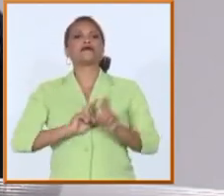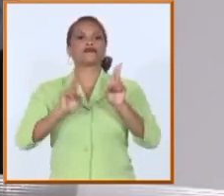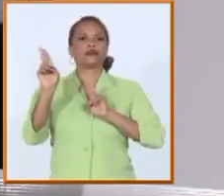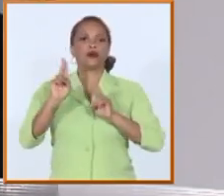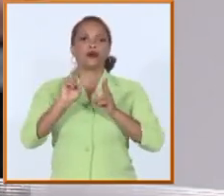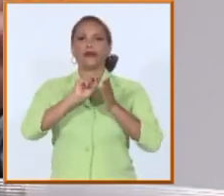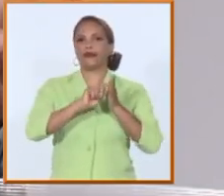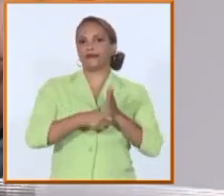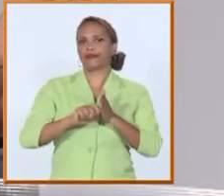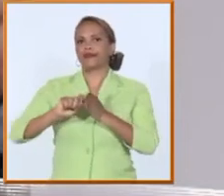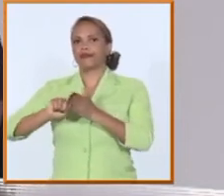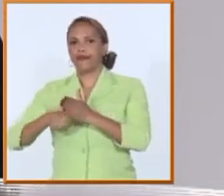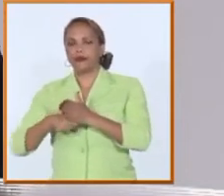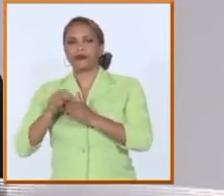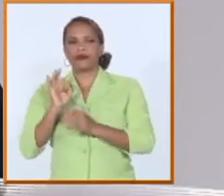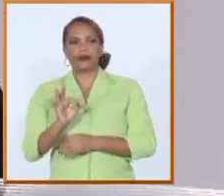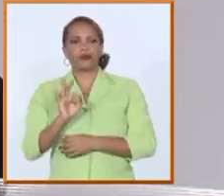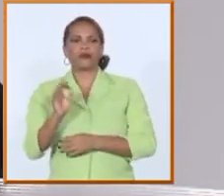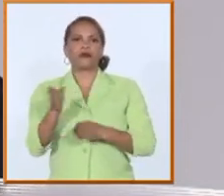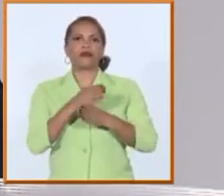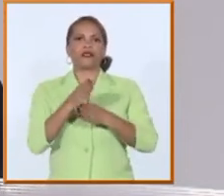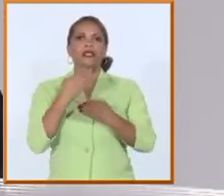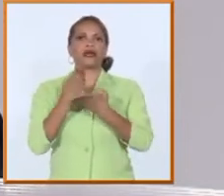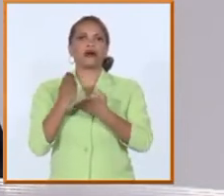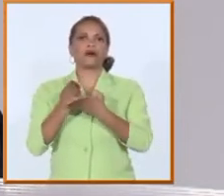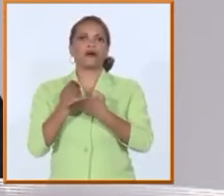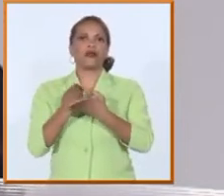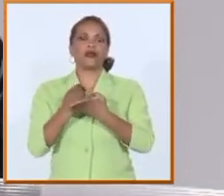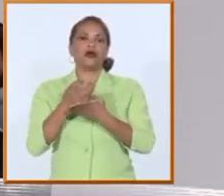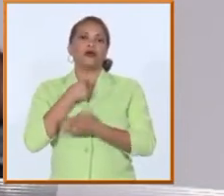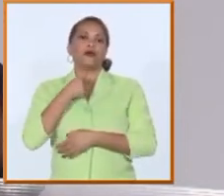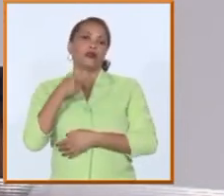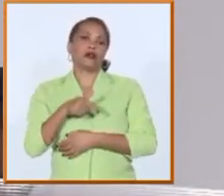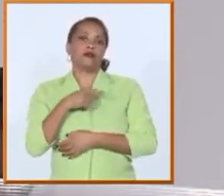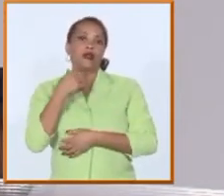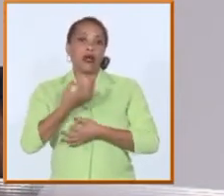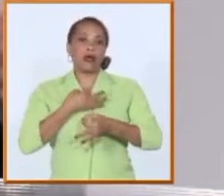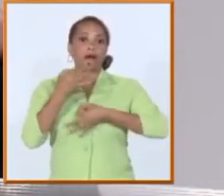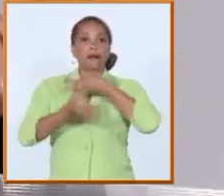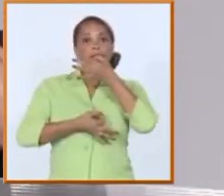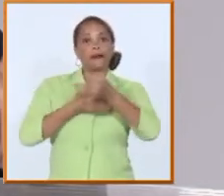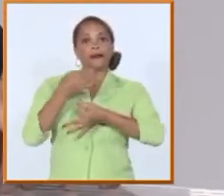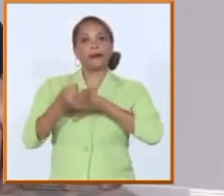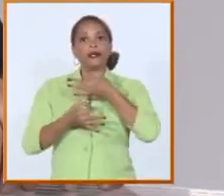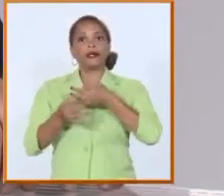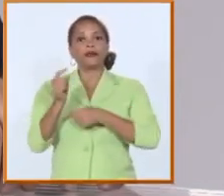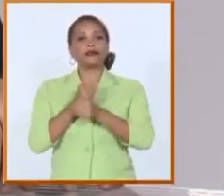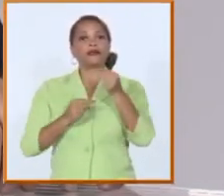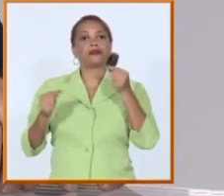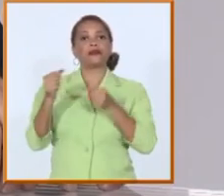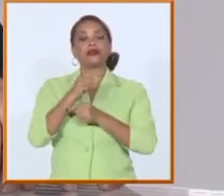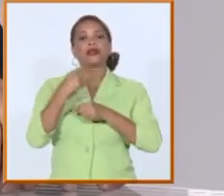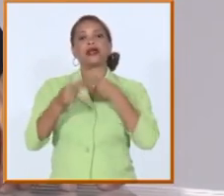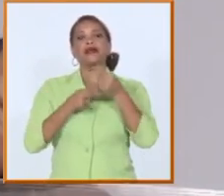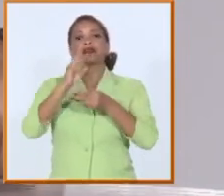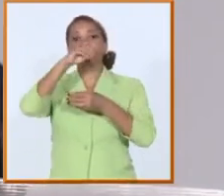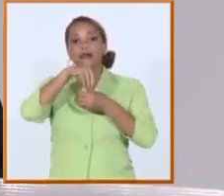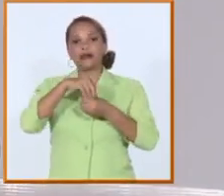internacionales de todas las instituciones de educación superior del país en este caso nos referimos fundamentalmente a la que se realiza en Cuba